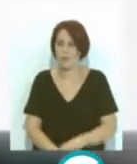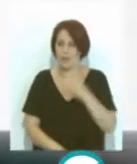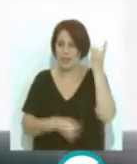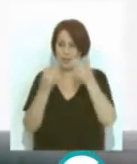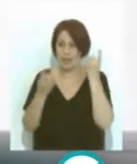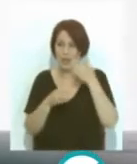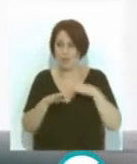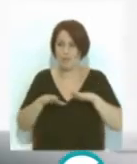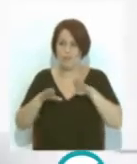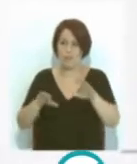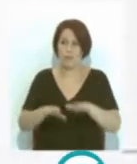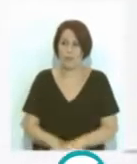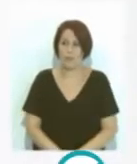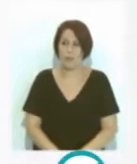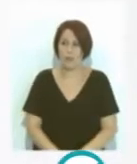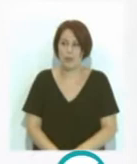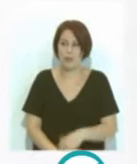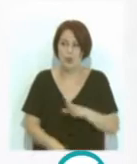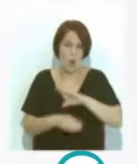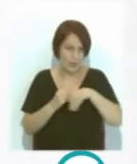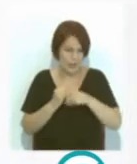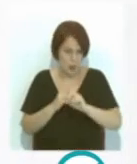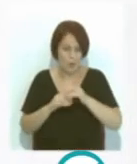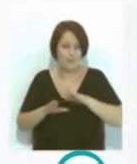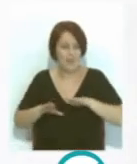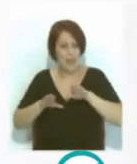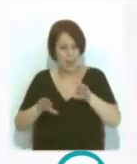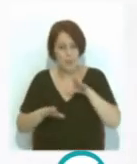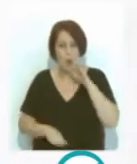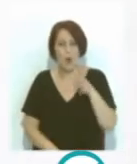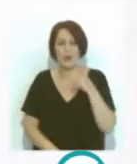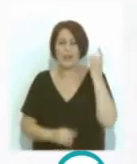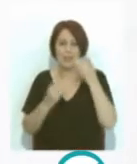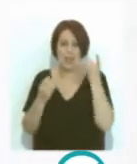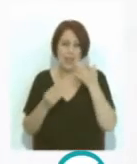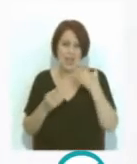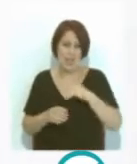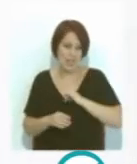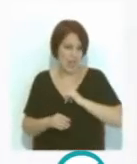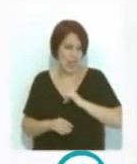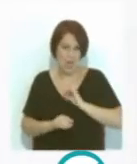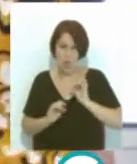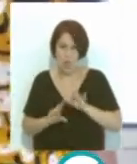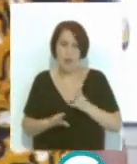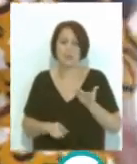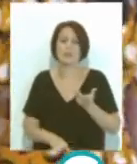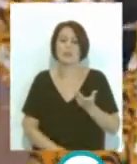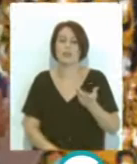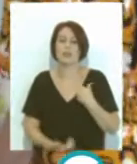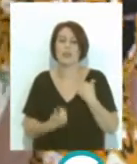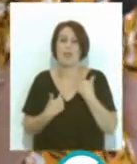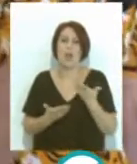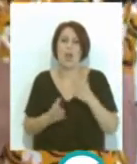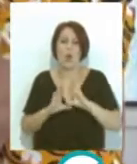paralela no complementaria sino paralela porque en sí son actividades que tienen propia identidad y que aportan a